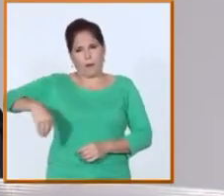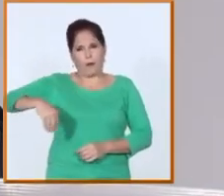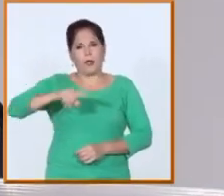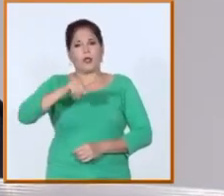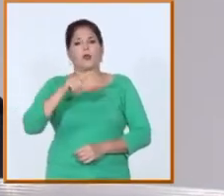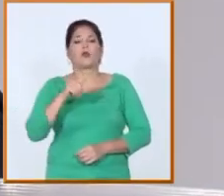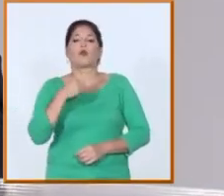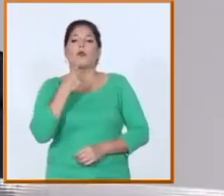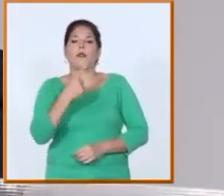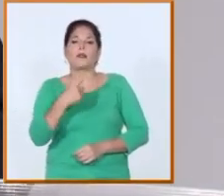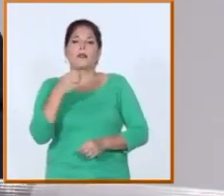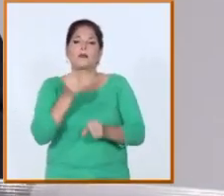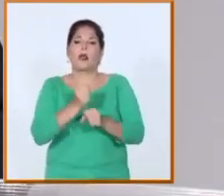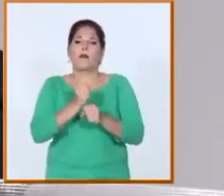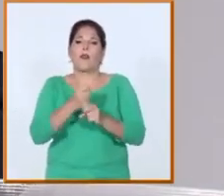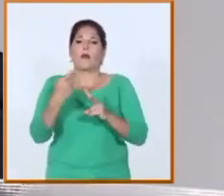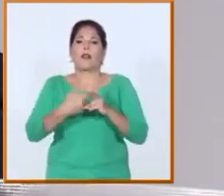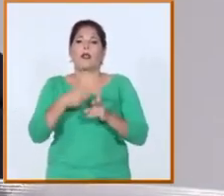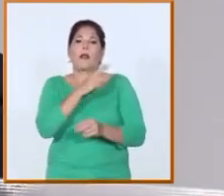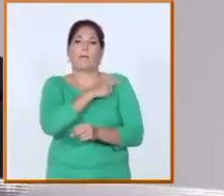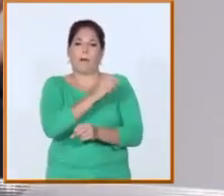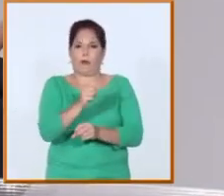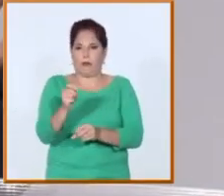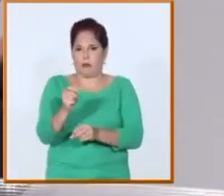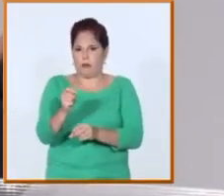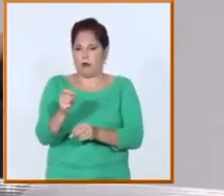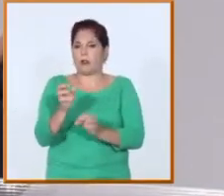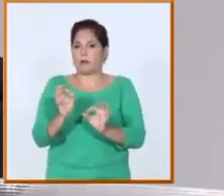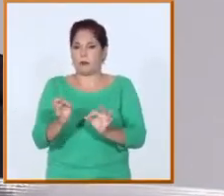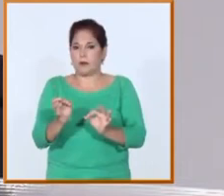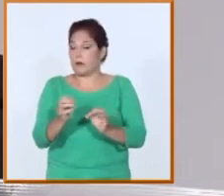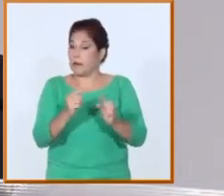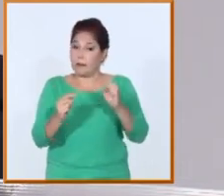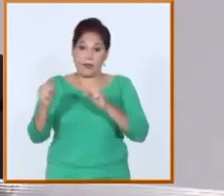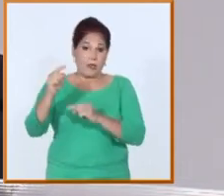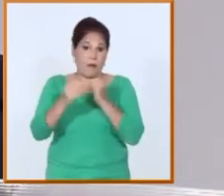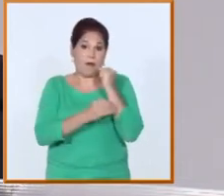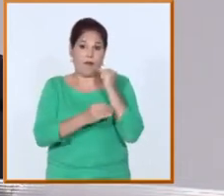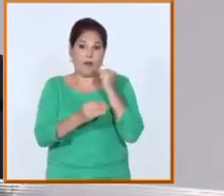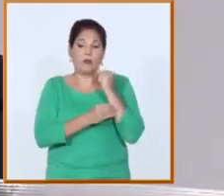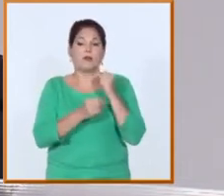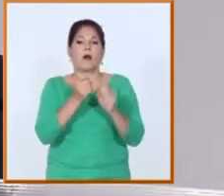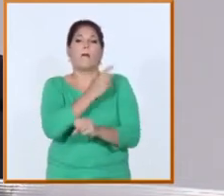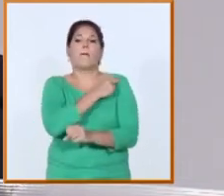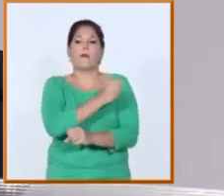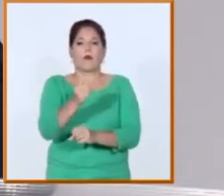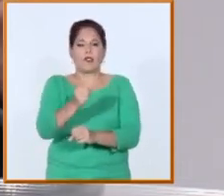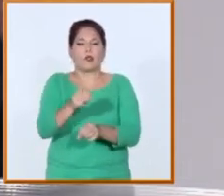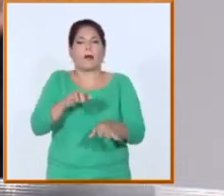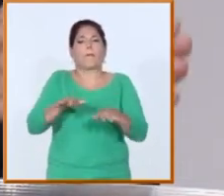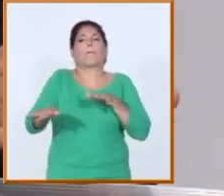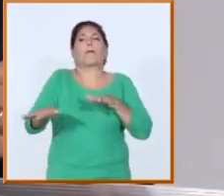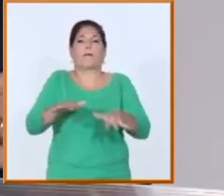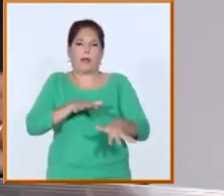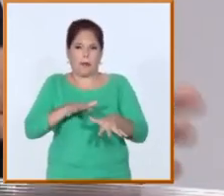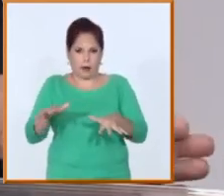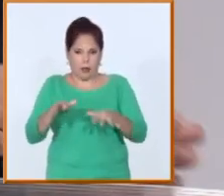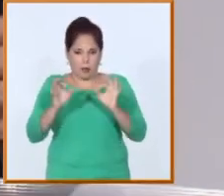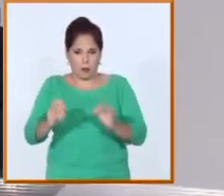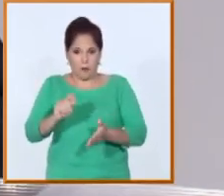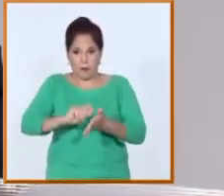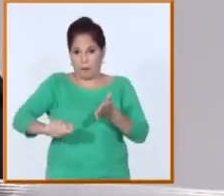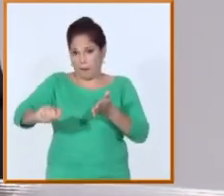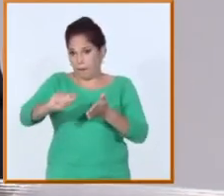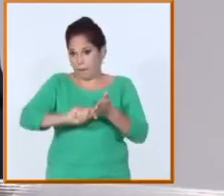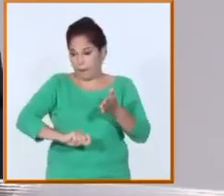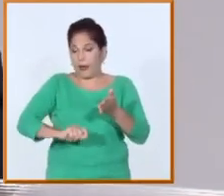a los trabajadores y a los profesores en particular para decir que esa es nuestra principal fortaleza. Eso nos permitió llegar a los planes de estudios B,